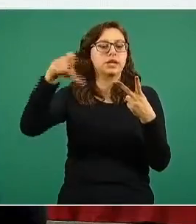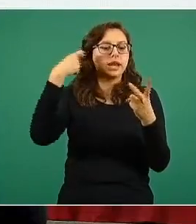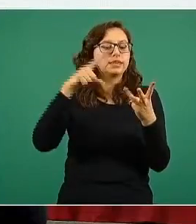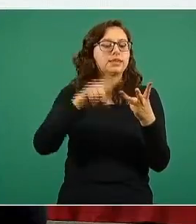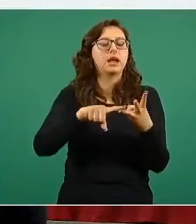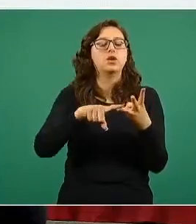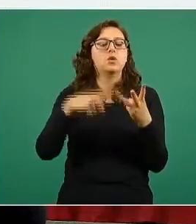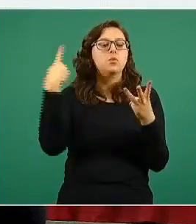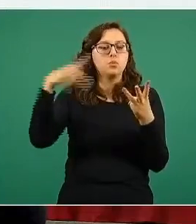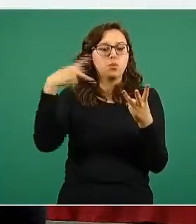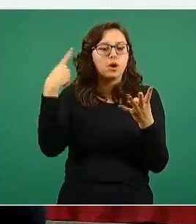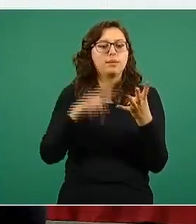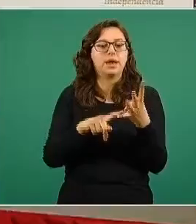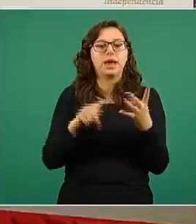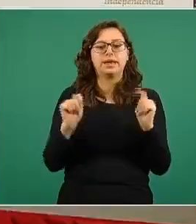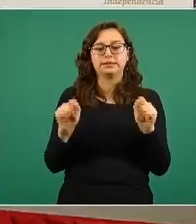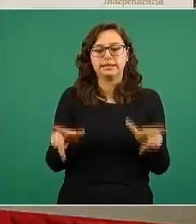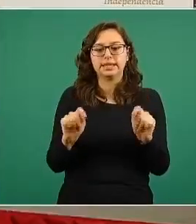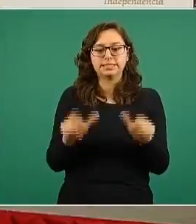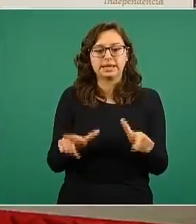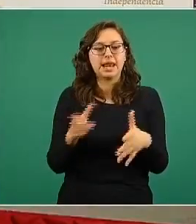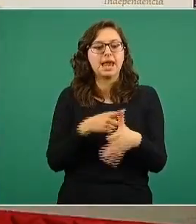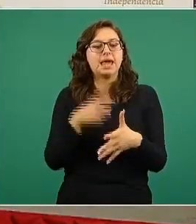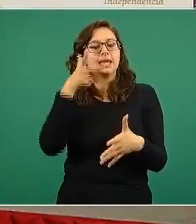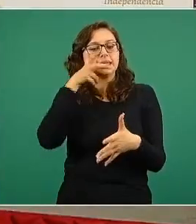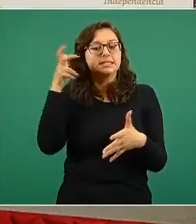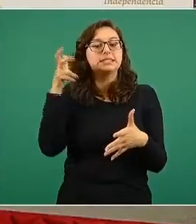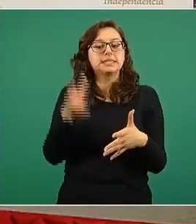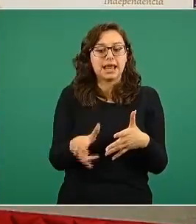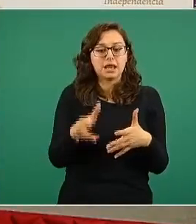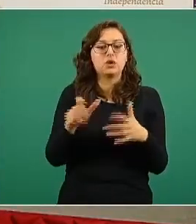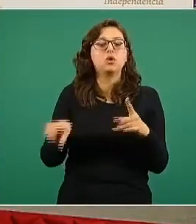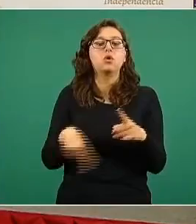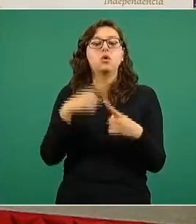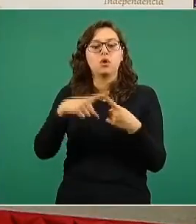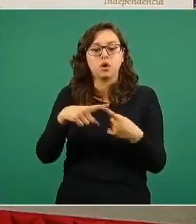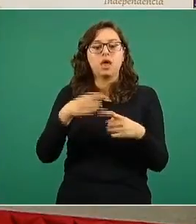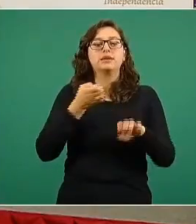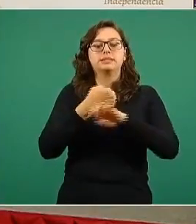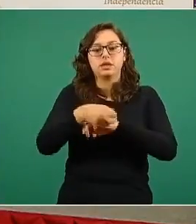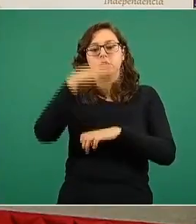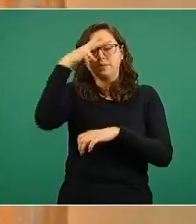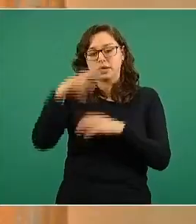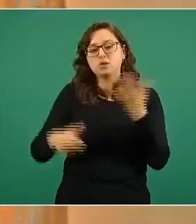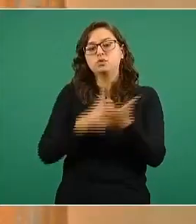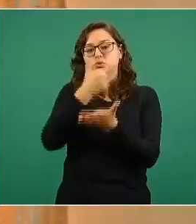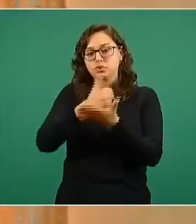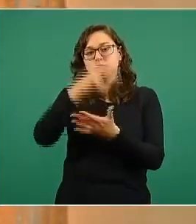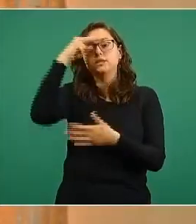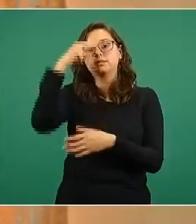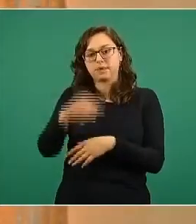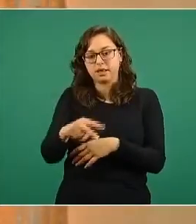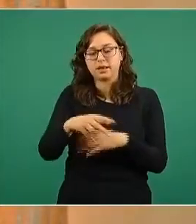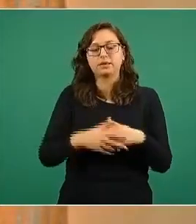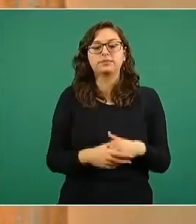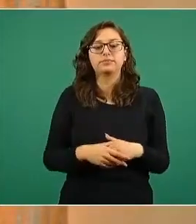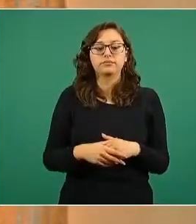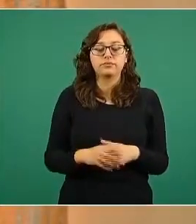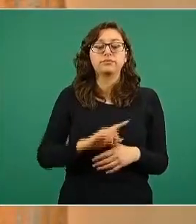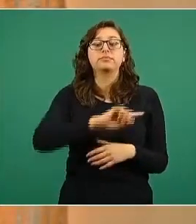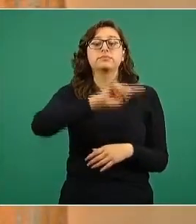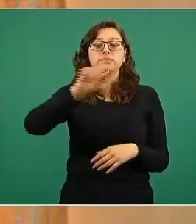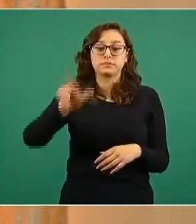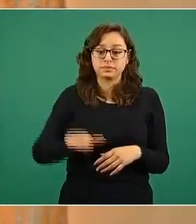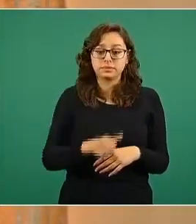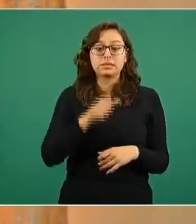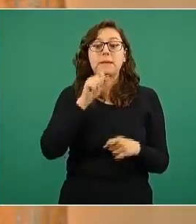y desde luego también el estado de Hidalgo, además del estado de México y la ciudad de México. Y de manera inmediata también ya